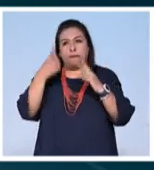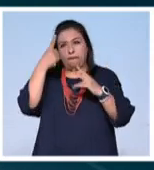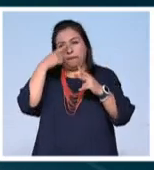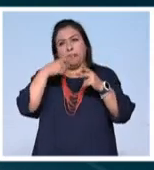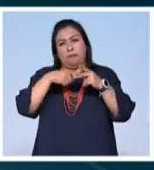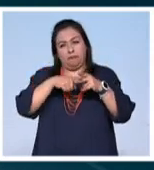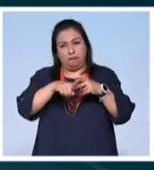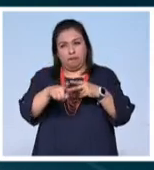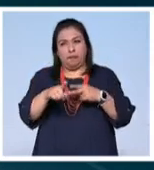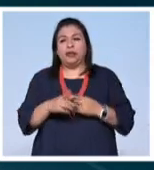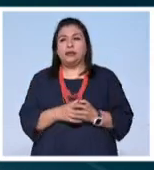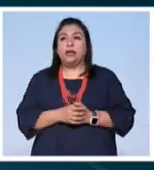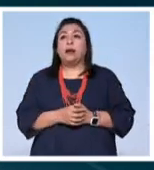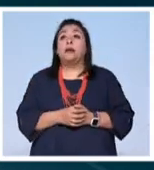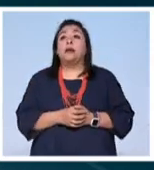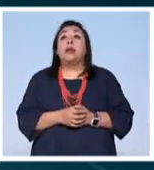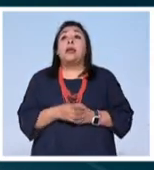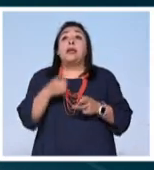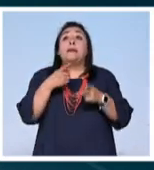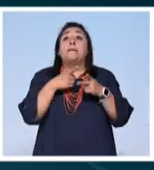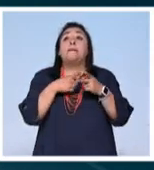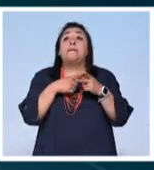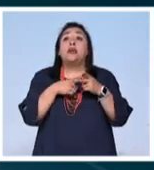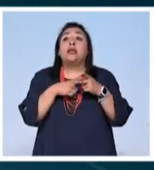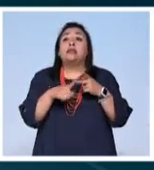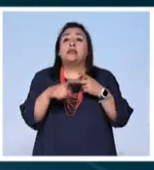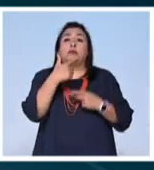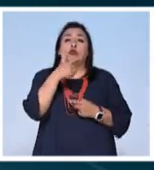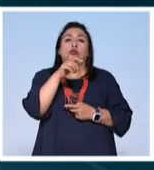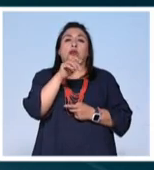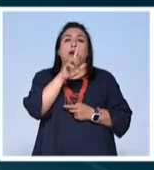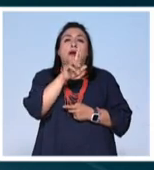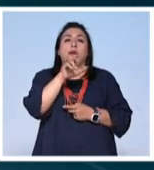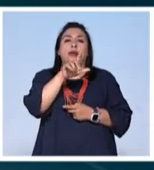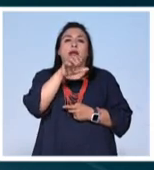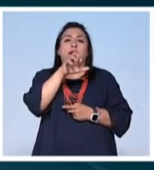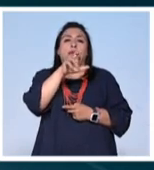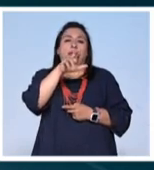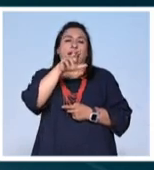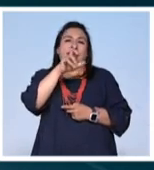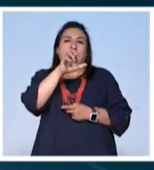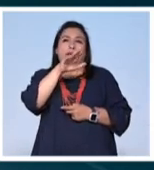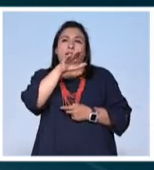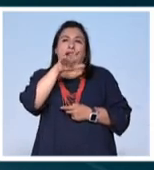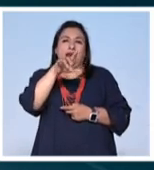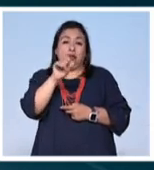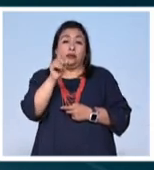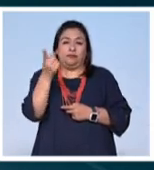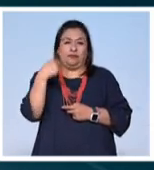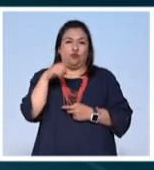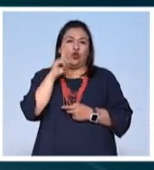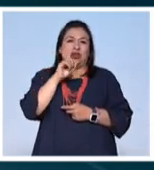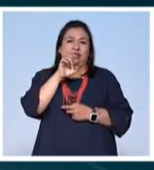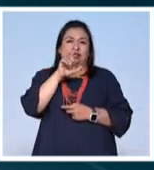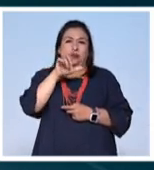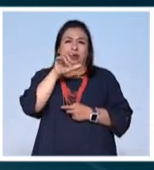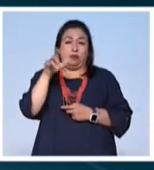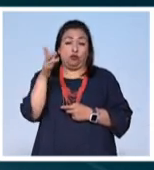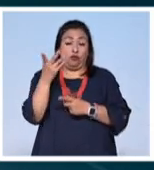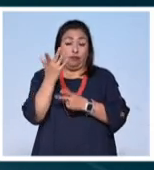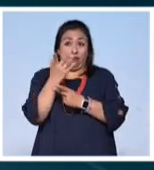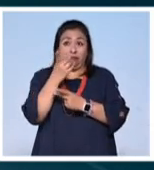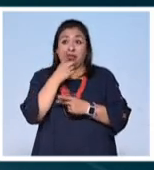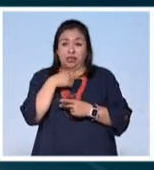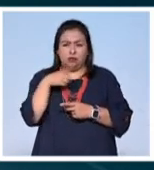iniciar iniciamos con Gabriel García Márquez porque era garbanzo de Alibra cuando a Silvia Lemus me dijo que Gabriel